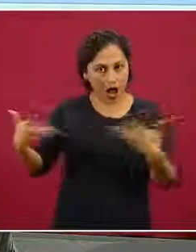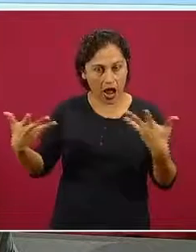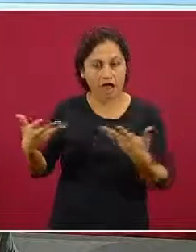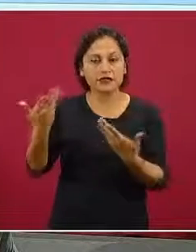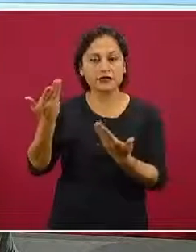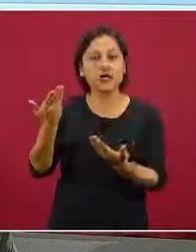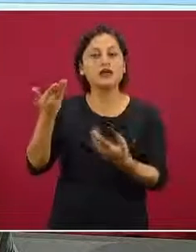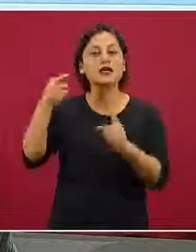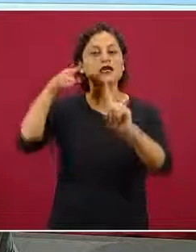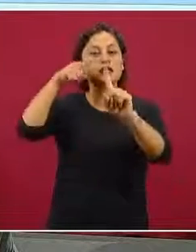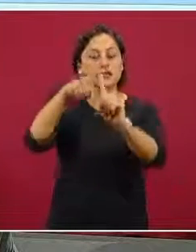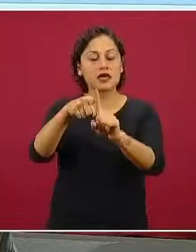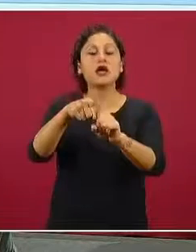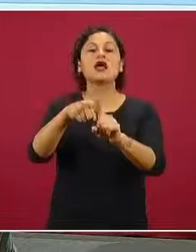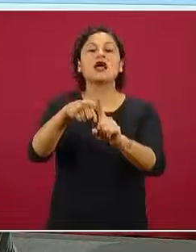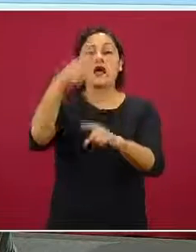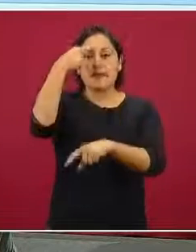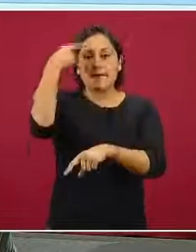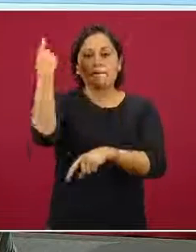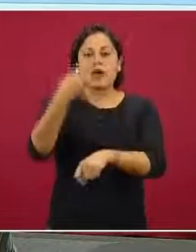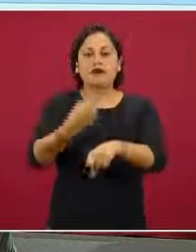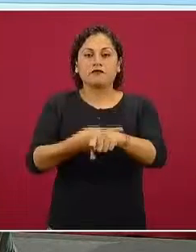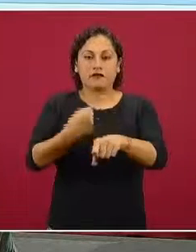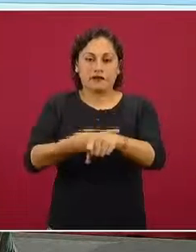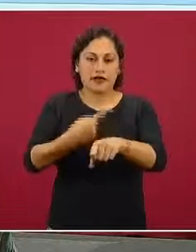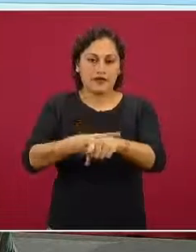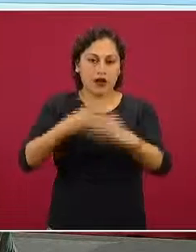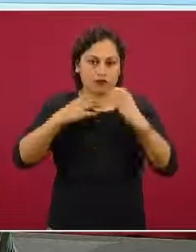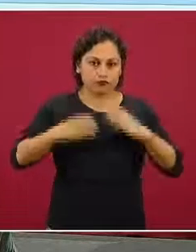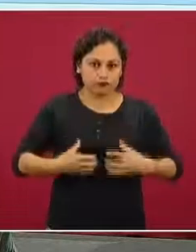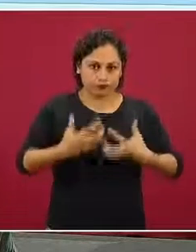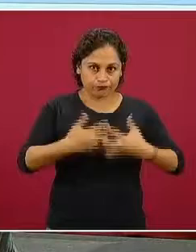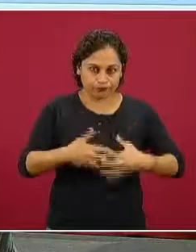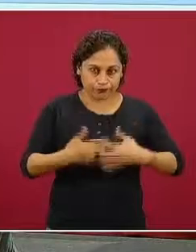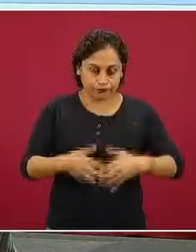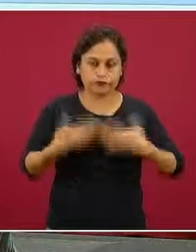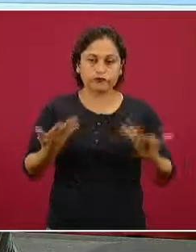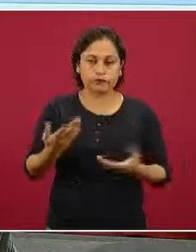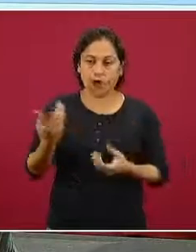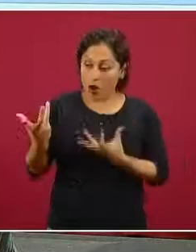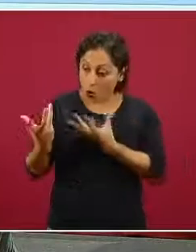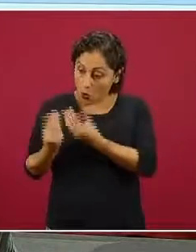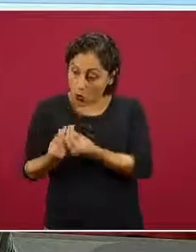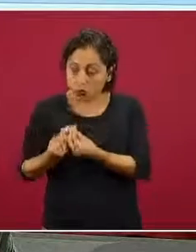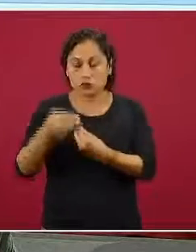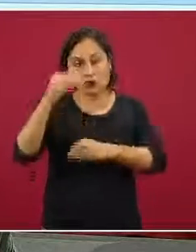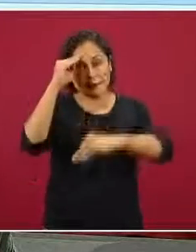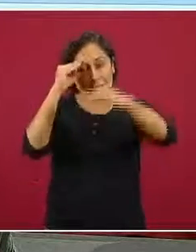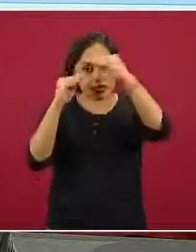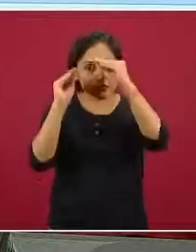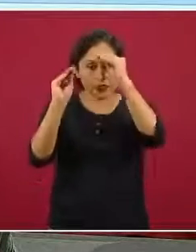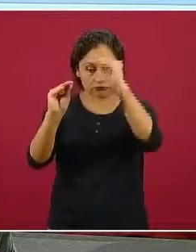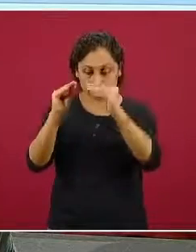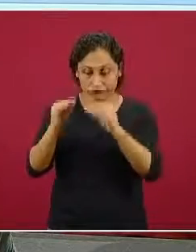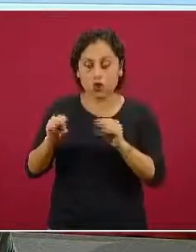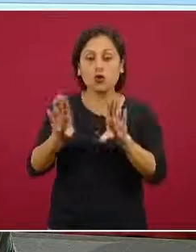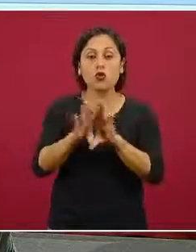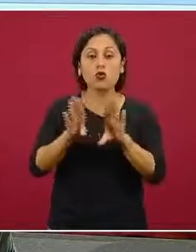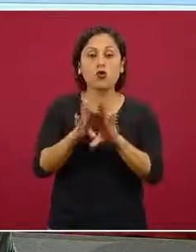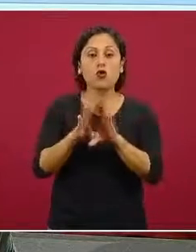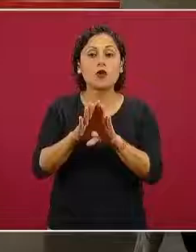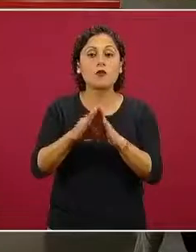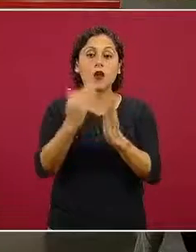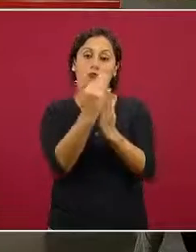metabólico. Con ellos hemos estado trabajando para ver cómo desarrollar las canastas regionales con la ayuda también de la participación